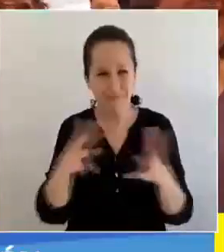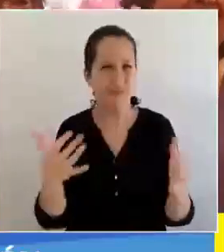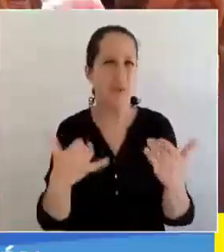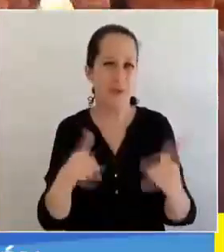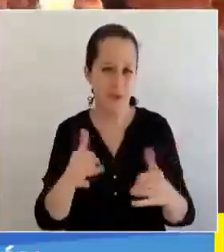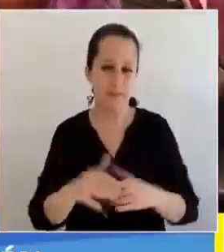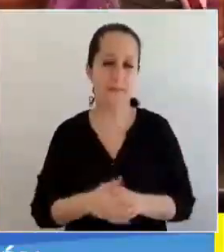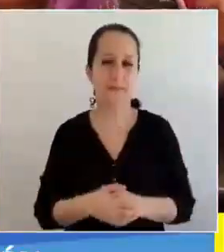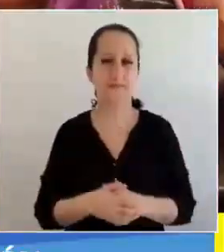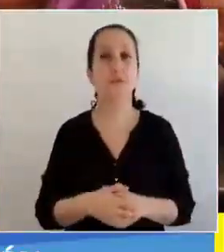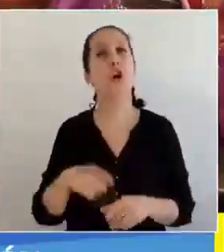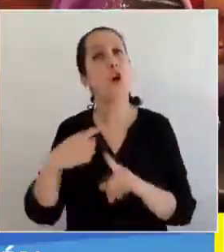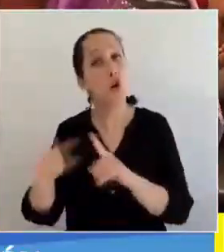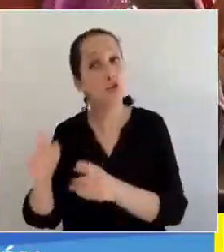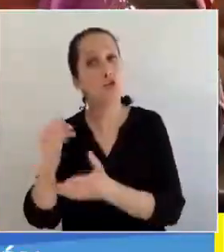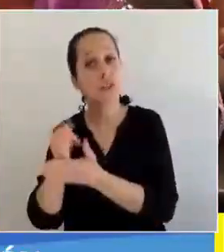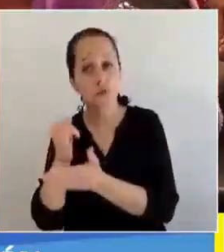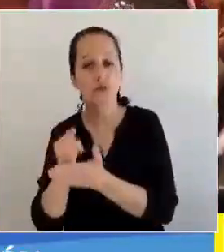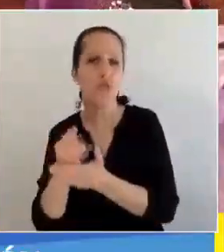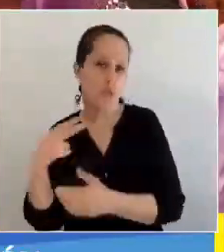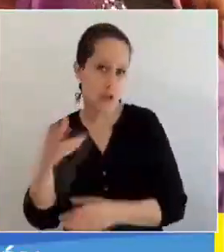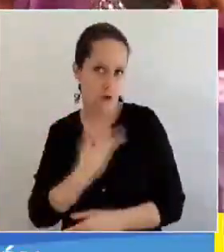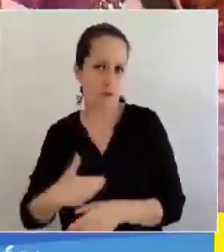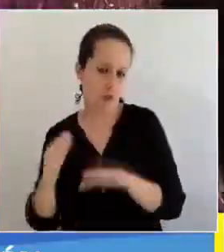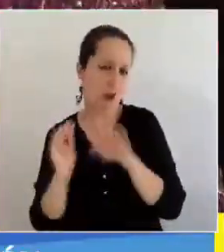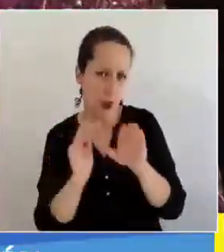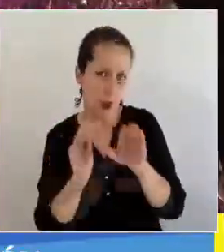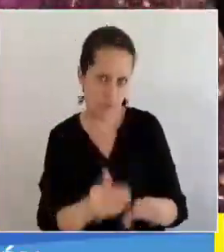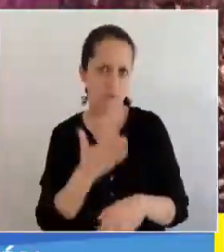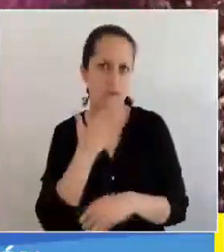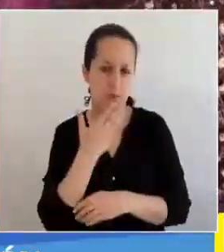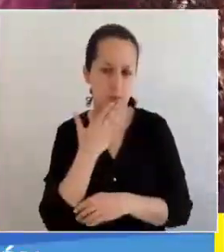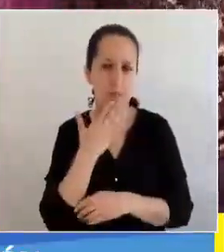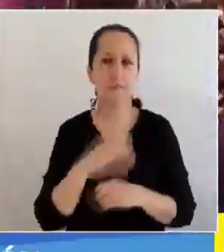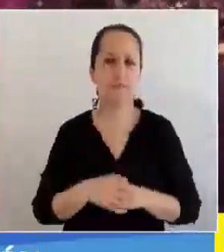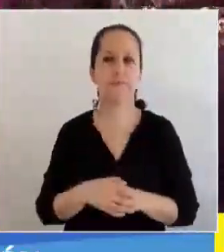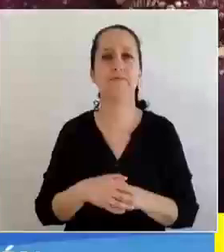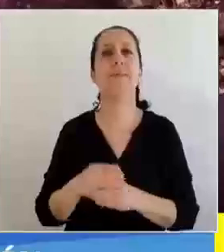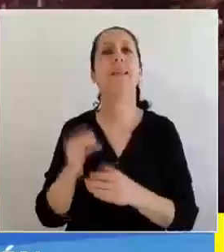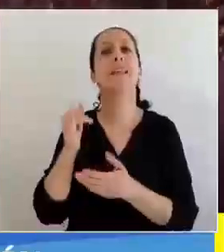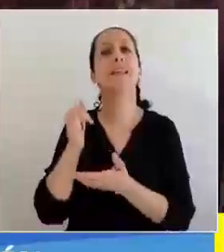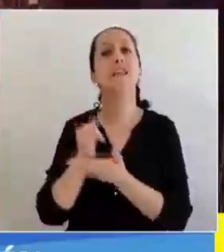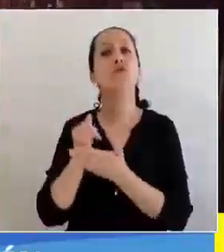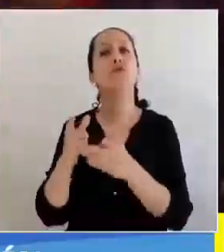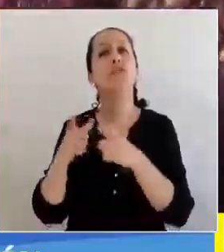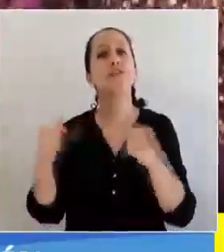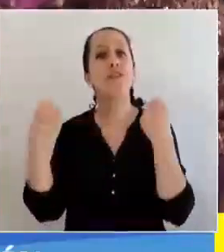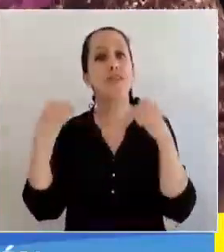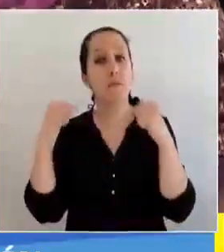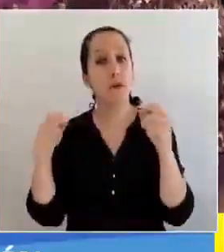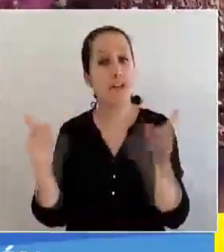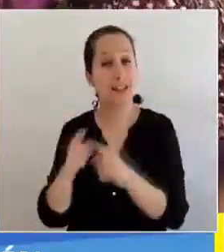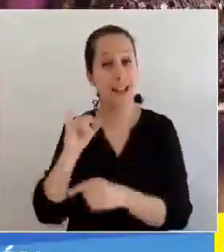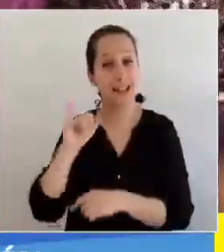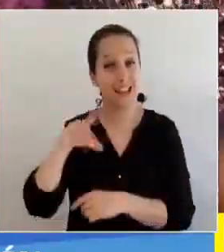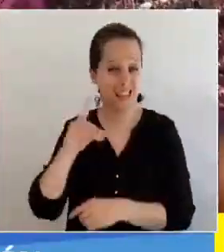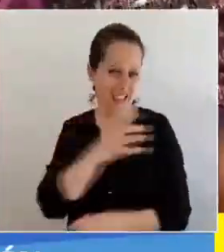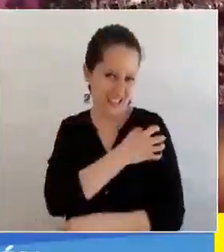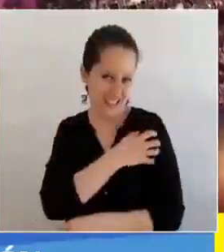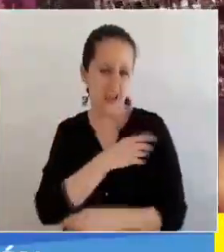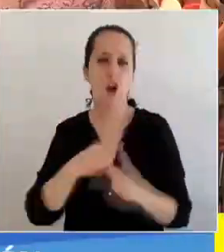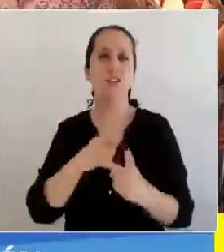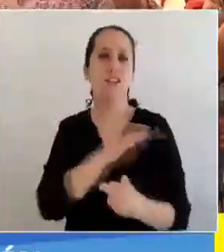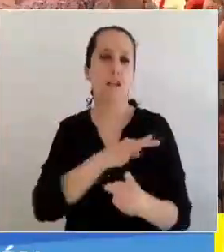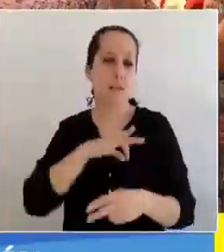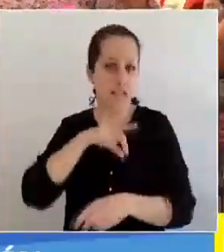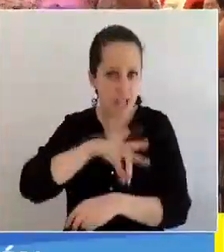actividad tuvo el apoyo de otras instituciones gubernamentales para su realización como el Instituto Nacional del Deporte, la Ceremi